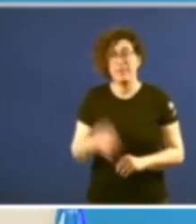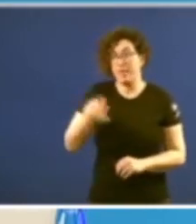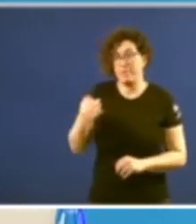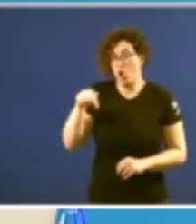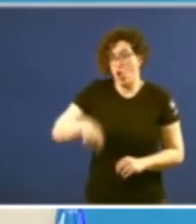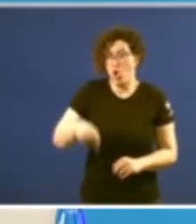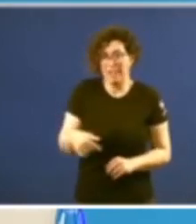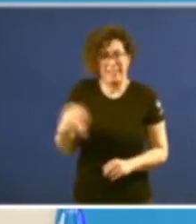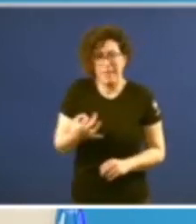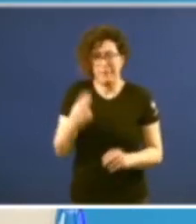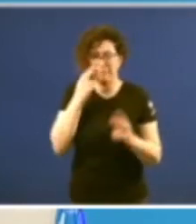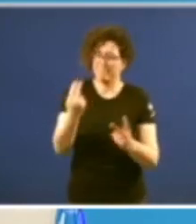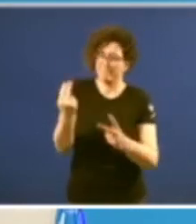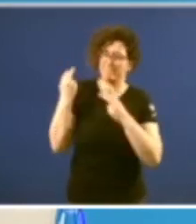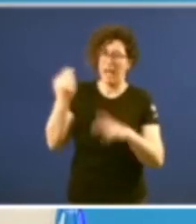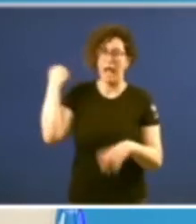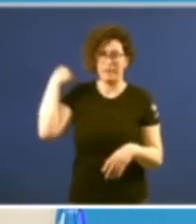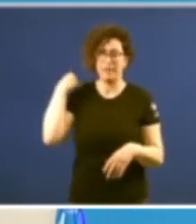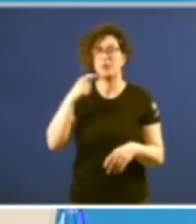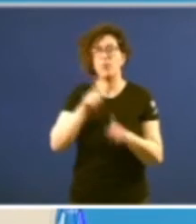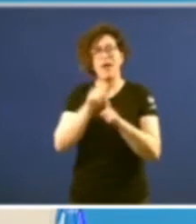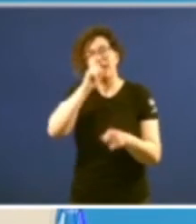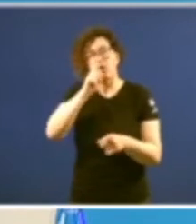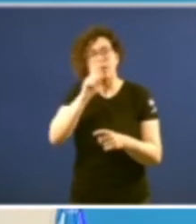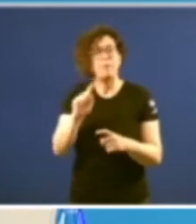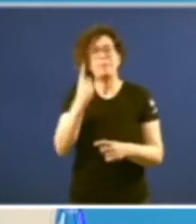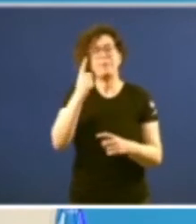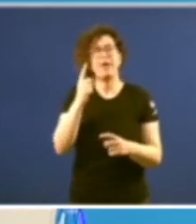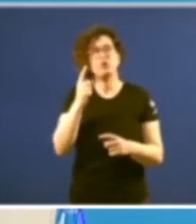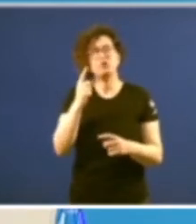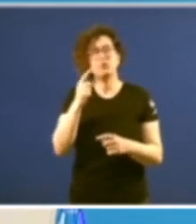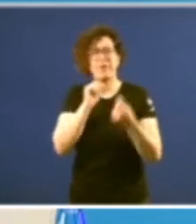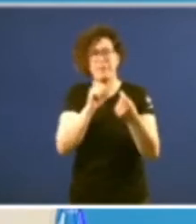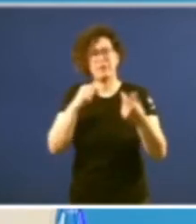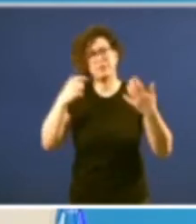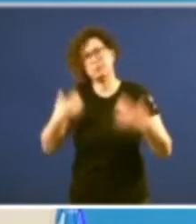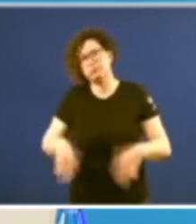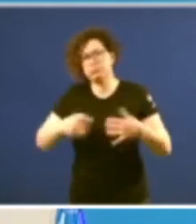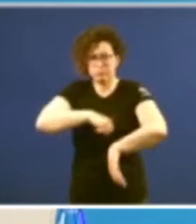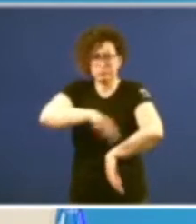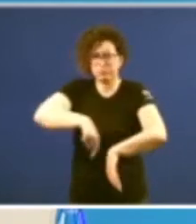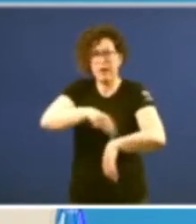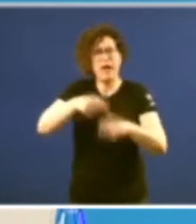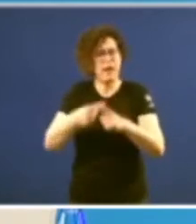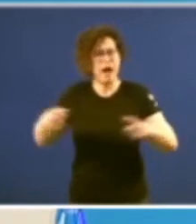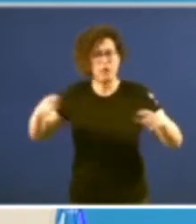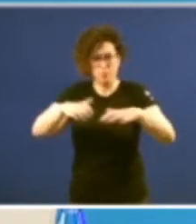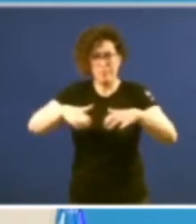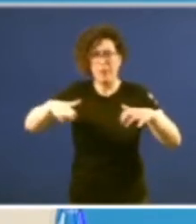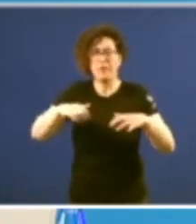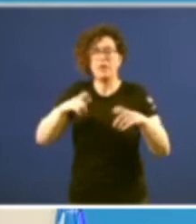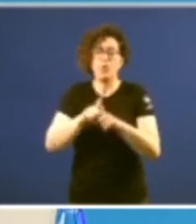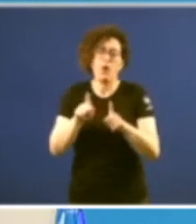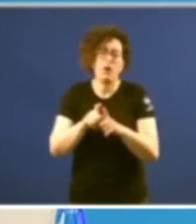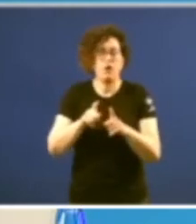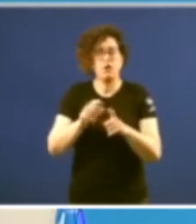volver a vista atrás e recordar aqueles primeiros interminables debates na sede parlamentaria con turnos de